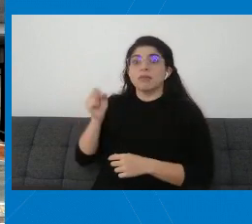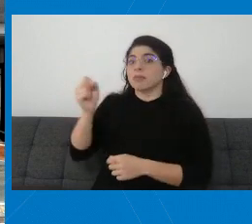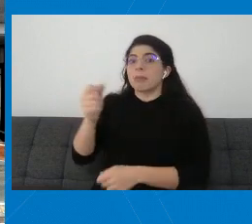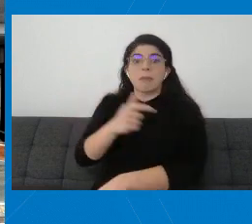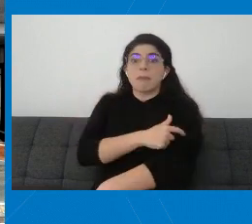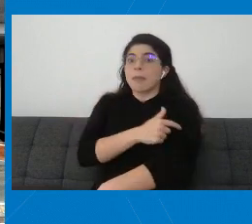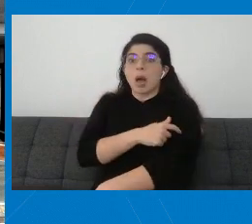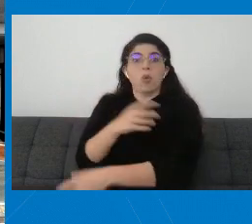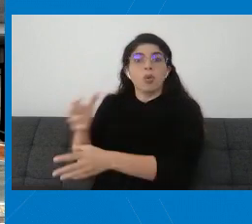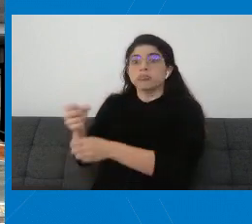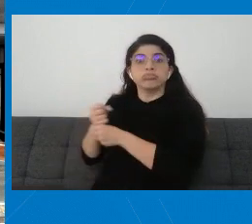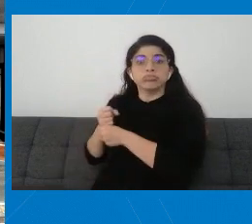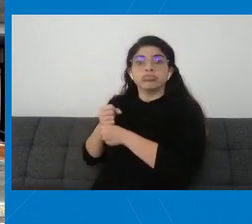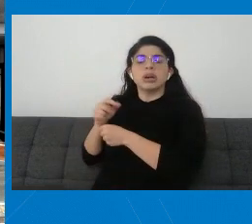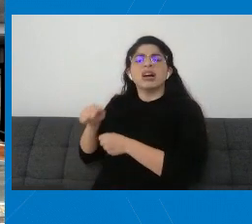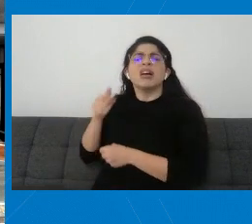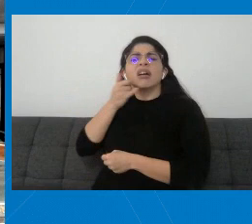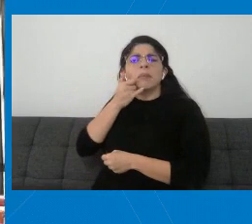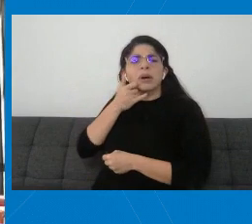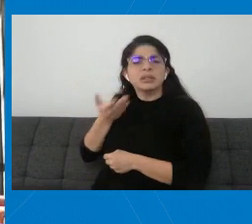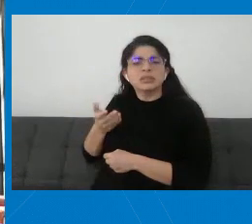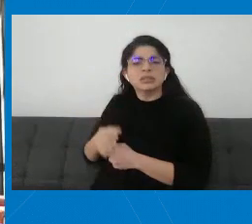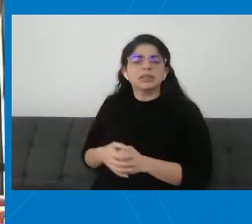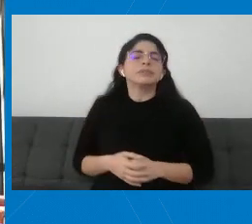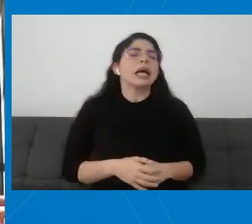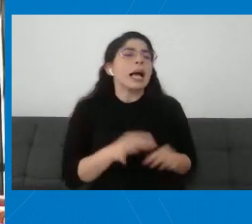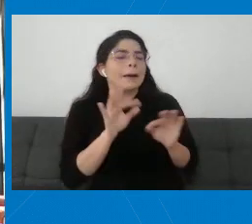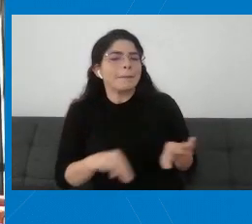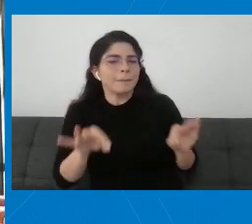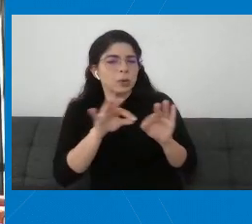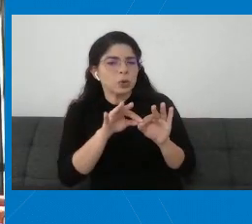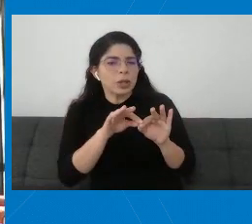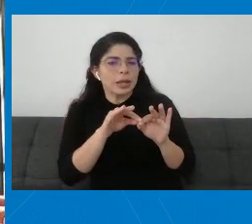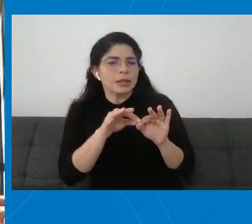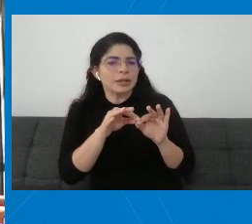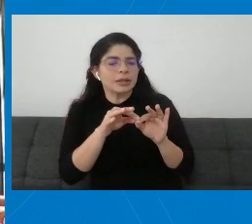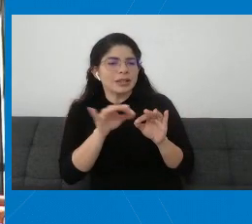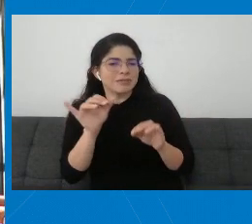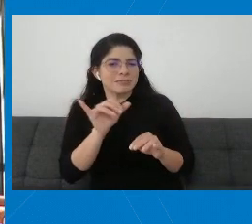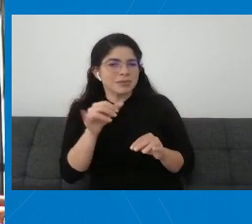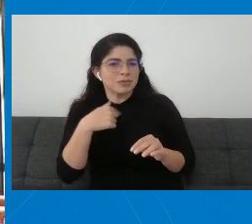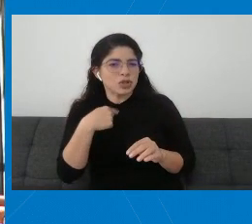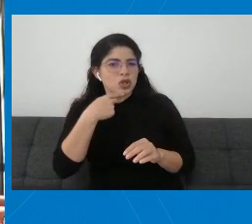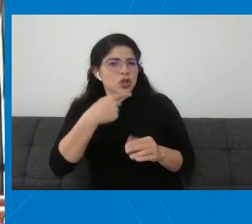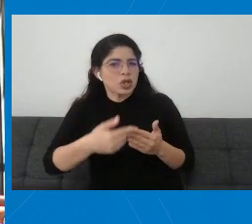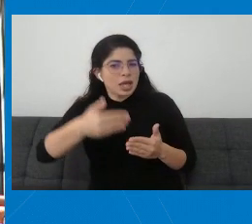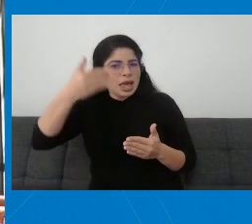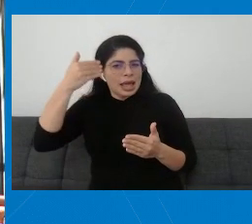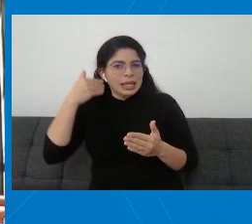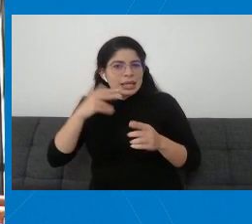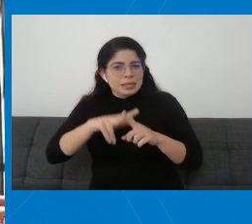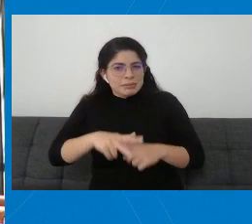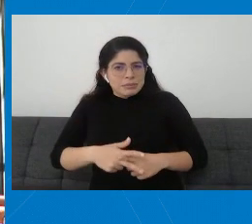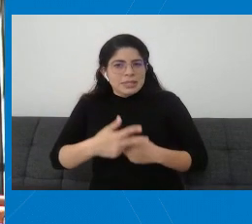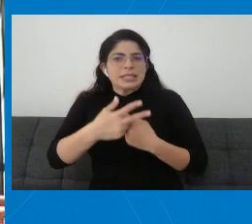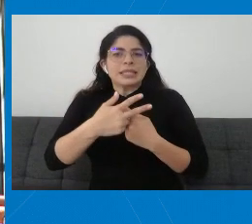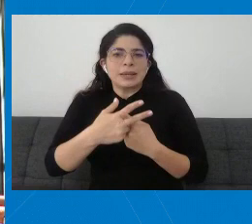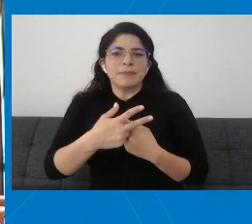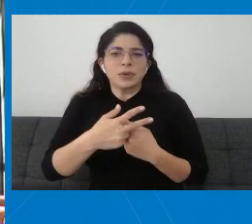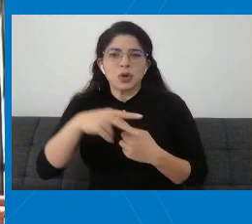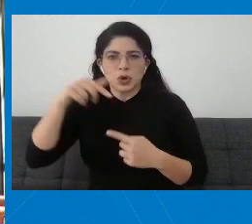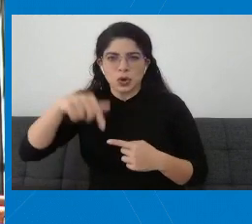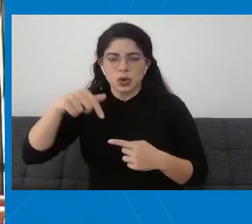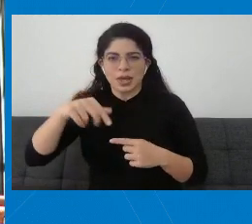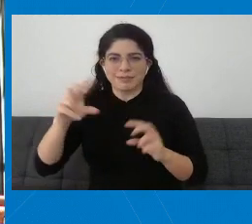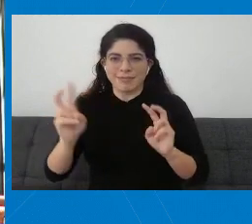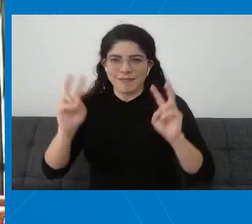En primer lugar, es importante ratificar lo dicho en el inicio de esta transmisión